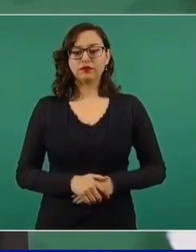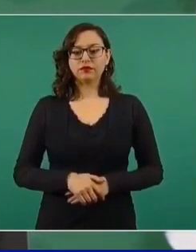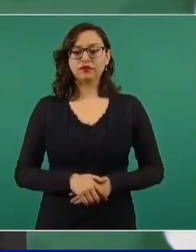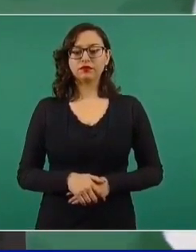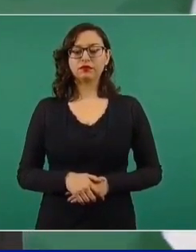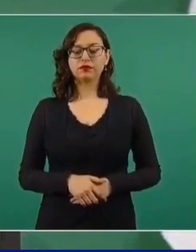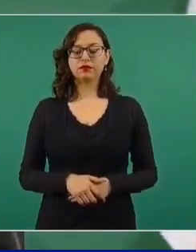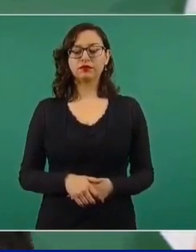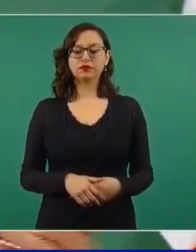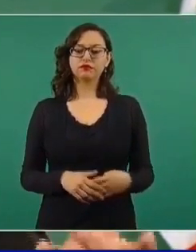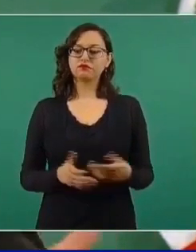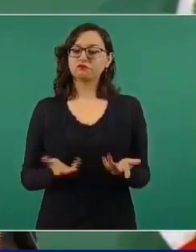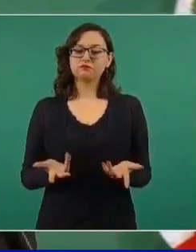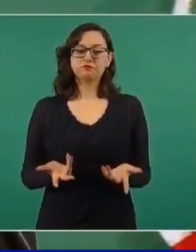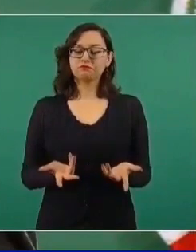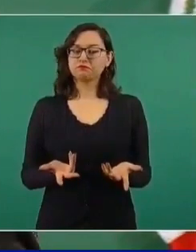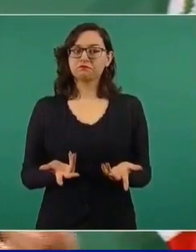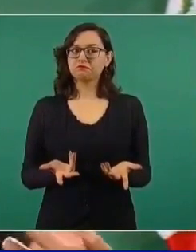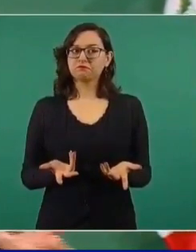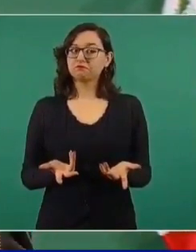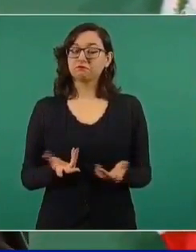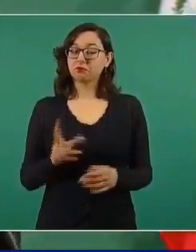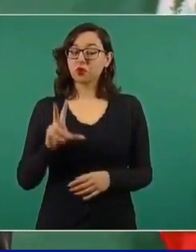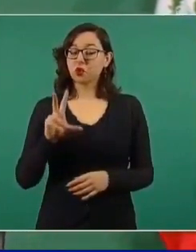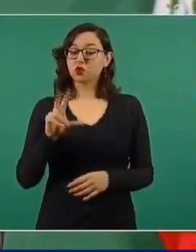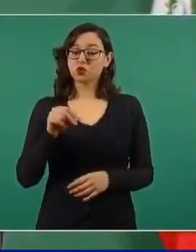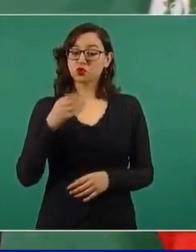Pues no es cualquier cosa.